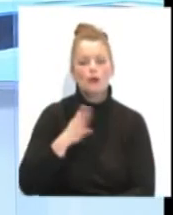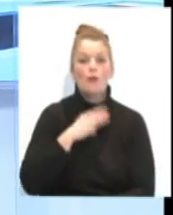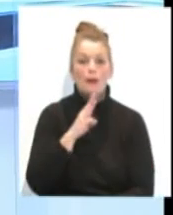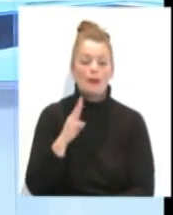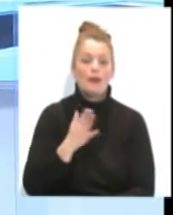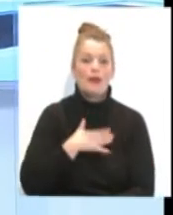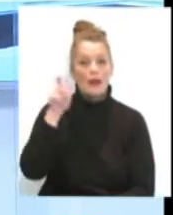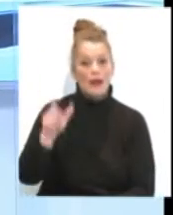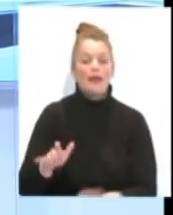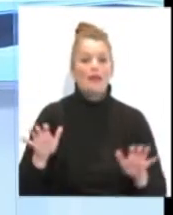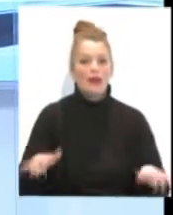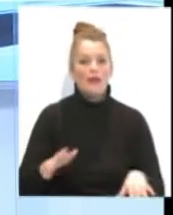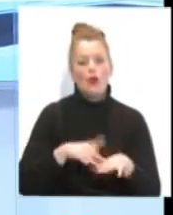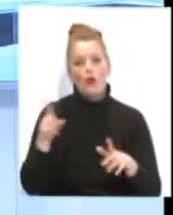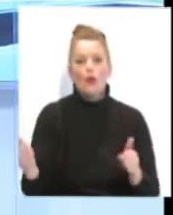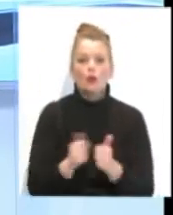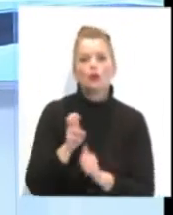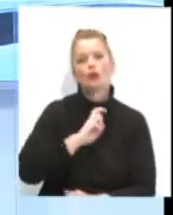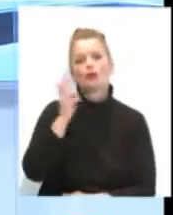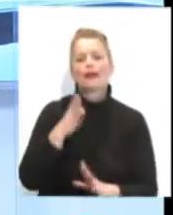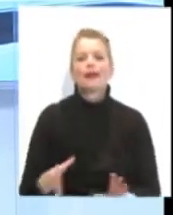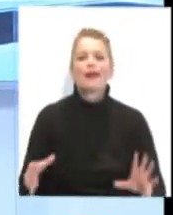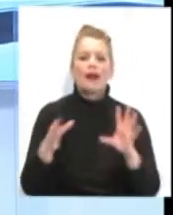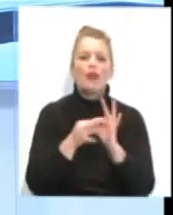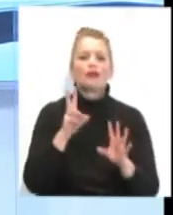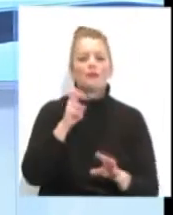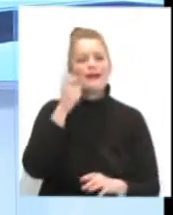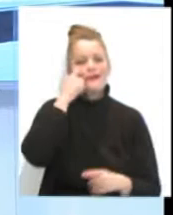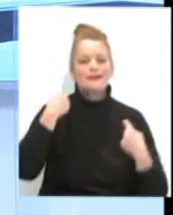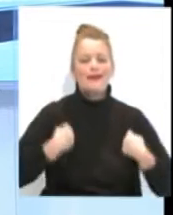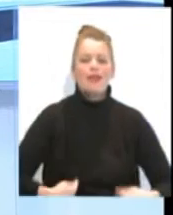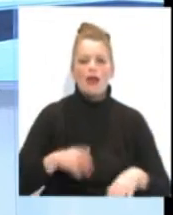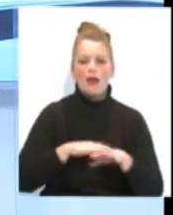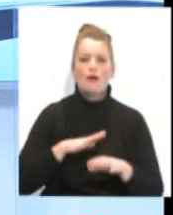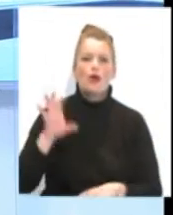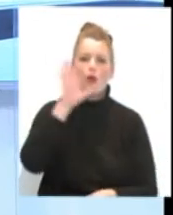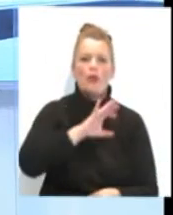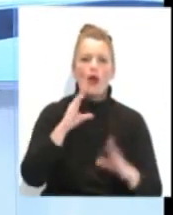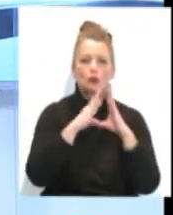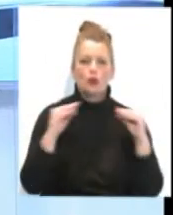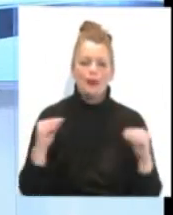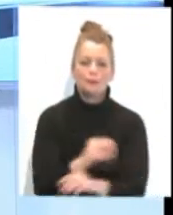Cádiz, Alfonso Candón, junto a otros relacionados con la sanidad en nuestra comunidad autónoma.